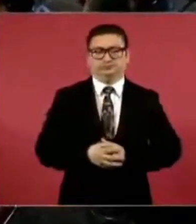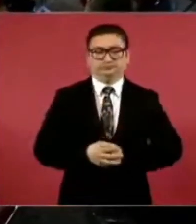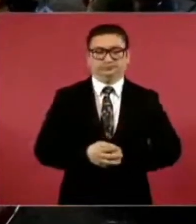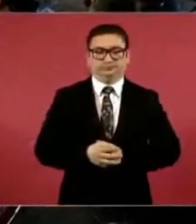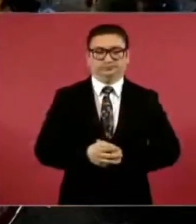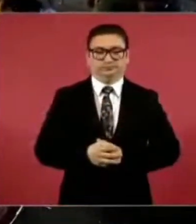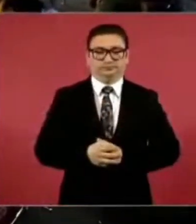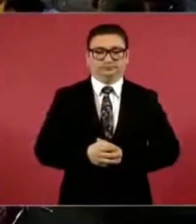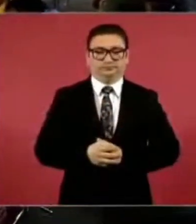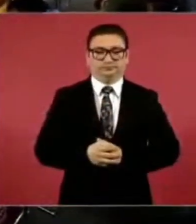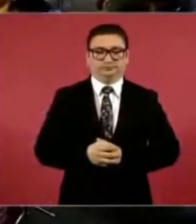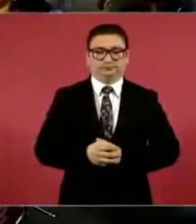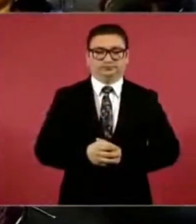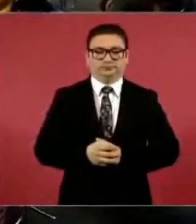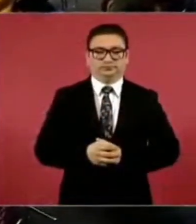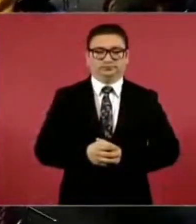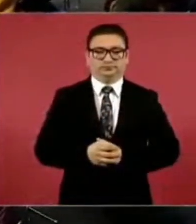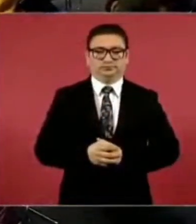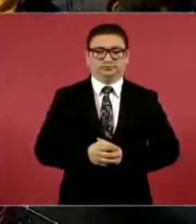con